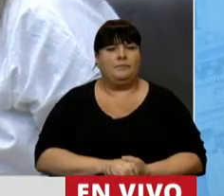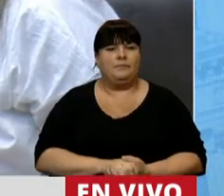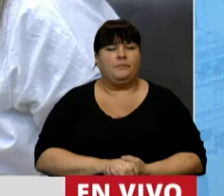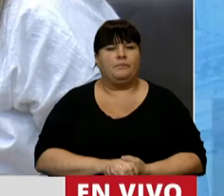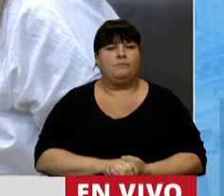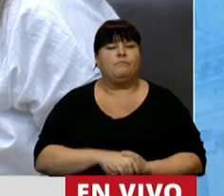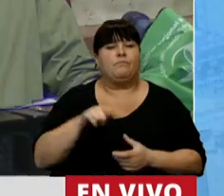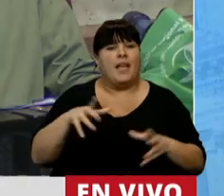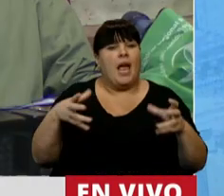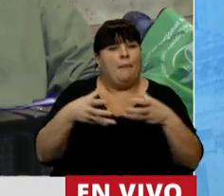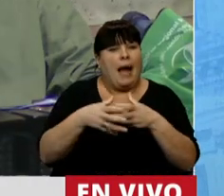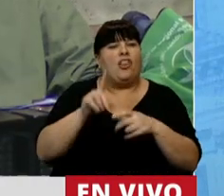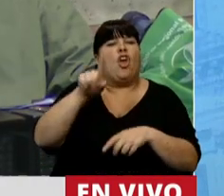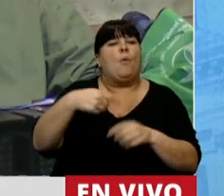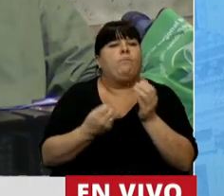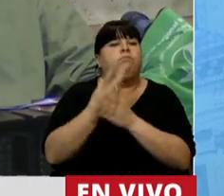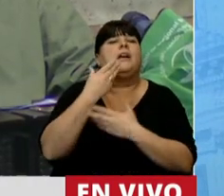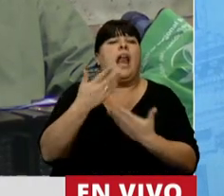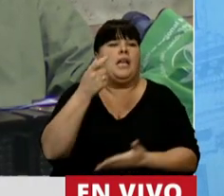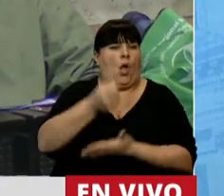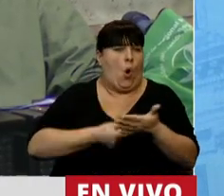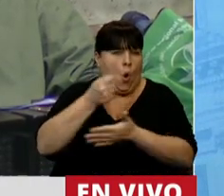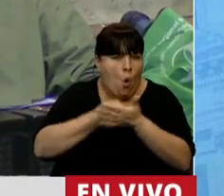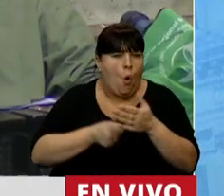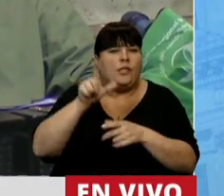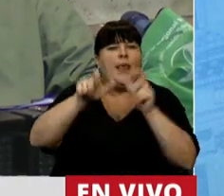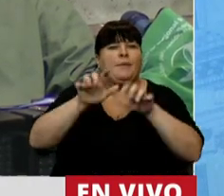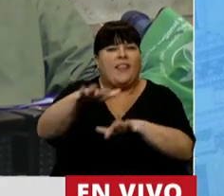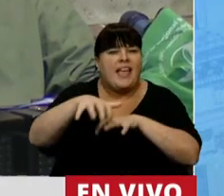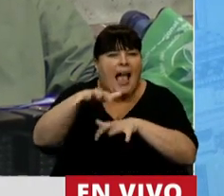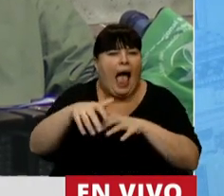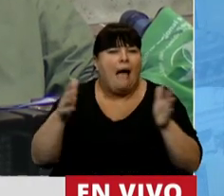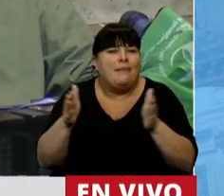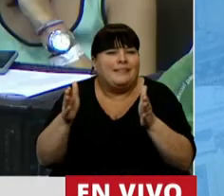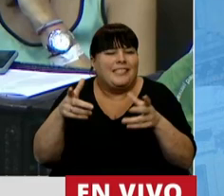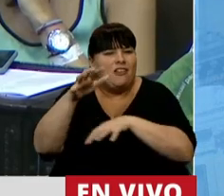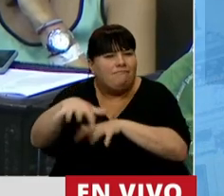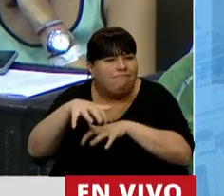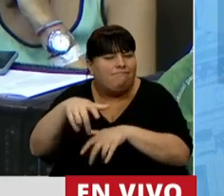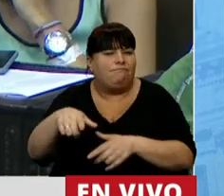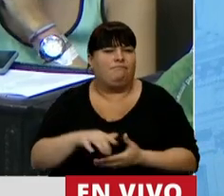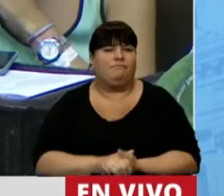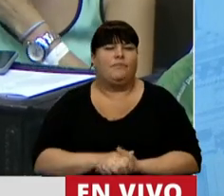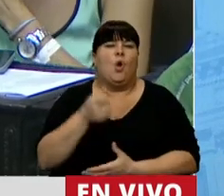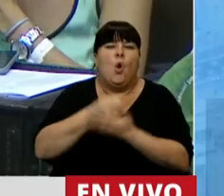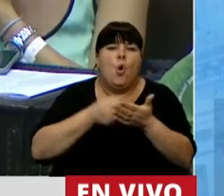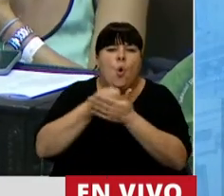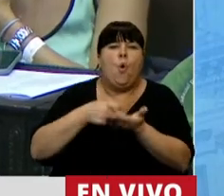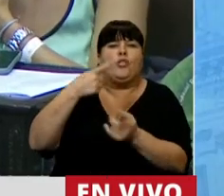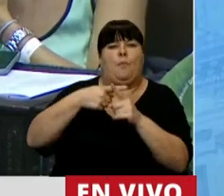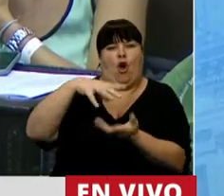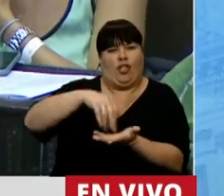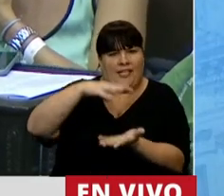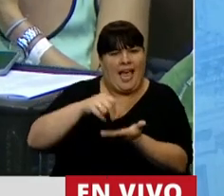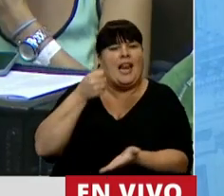Este partido se formó a partir de la lucha agraria de los pequeños minifundistas que luchaban por la tierra